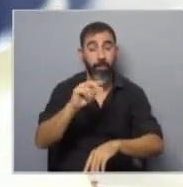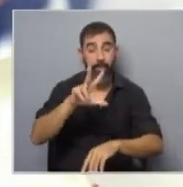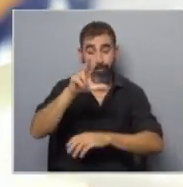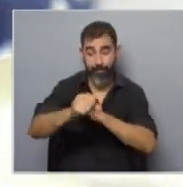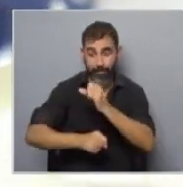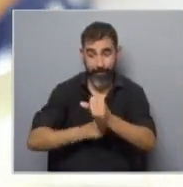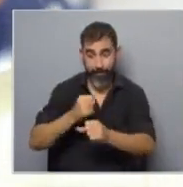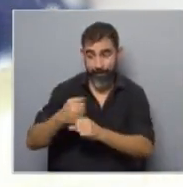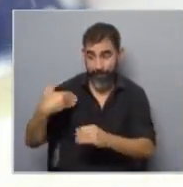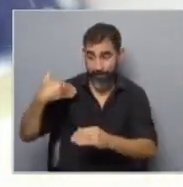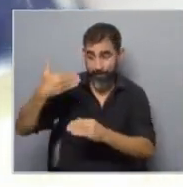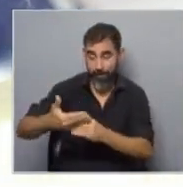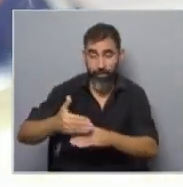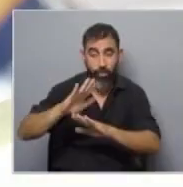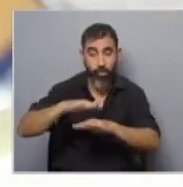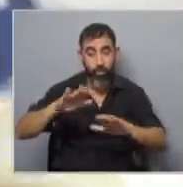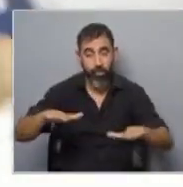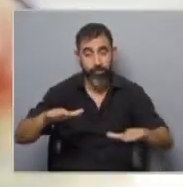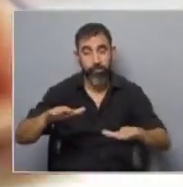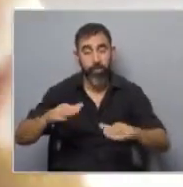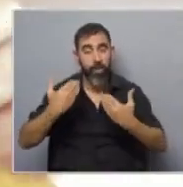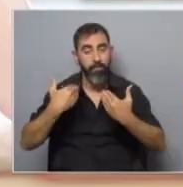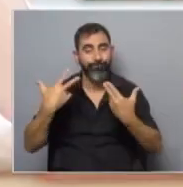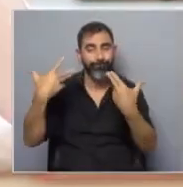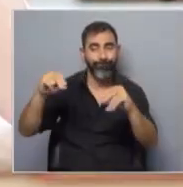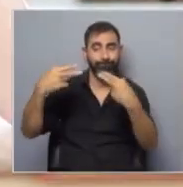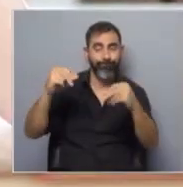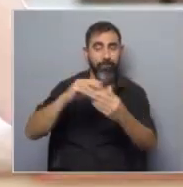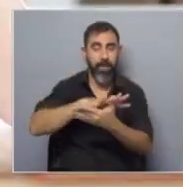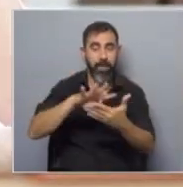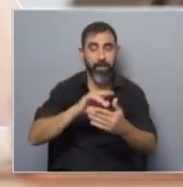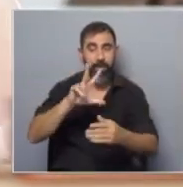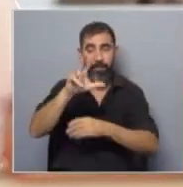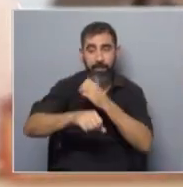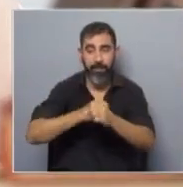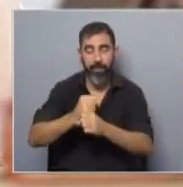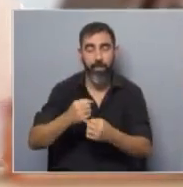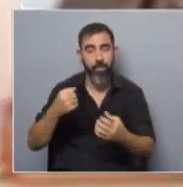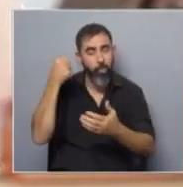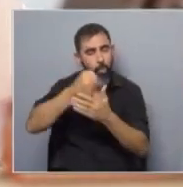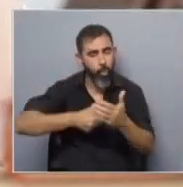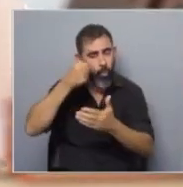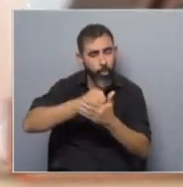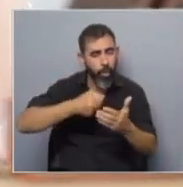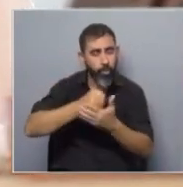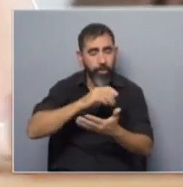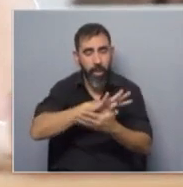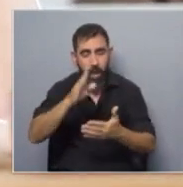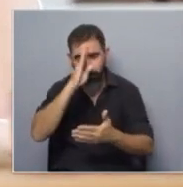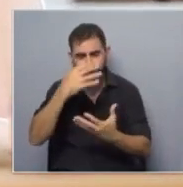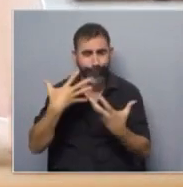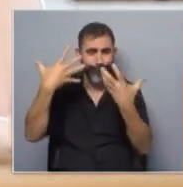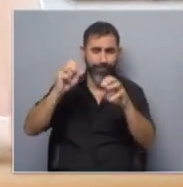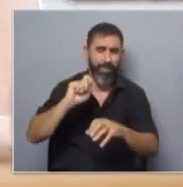tres años es que esos niños en general desarrollaron como una actitud negativa hacia la lectura. Hace tres años que están como tratando de aprender a leer y ya no les